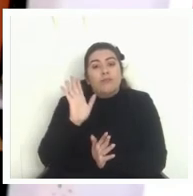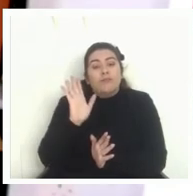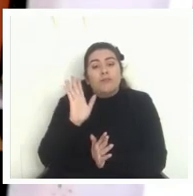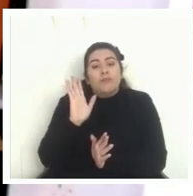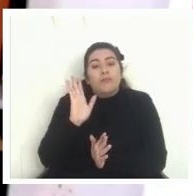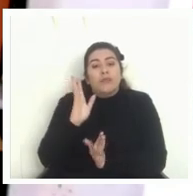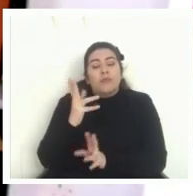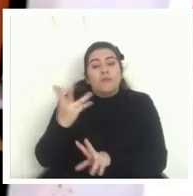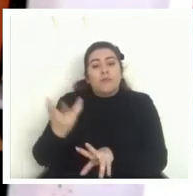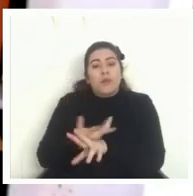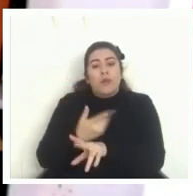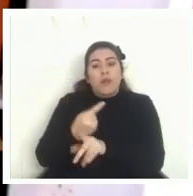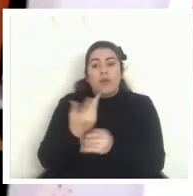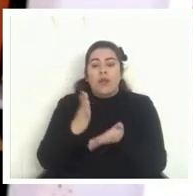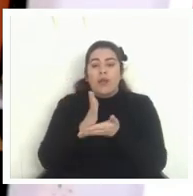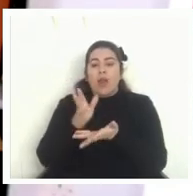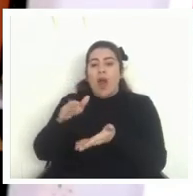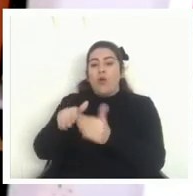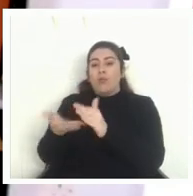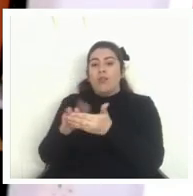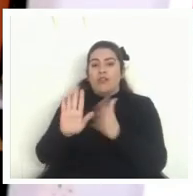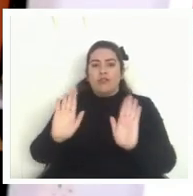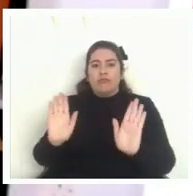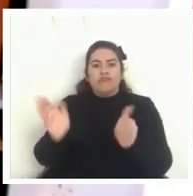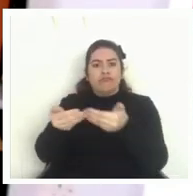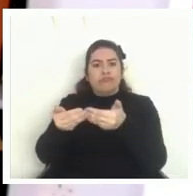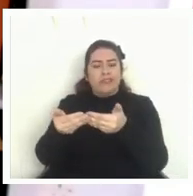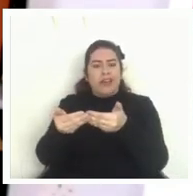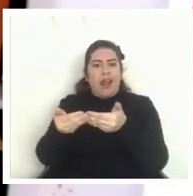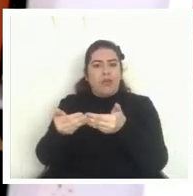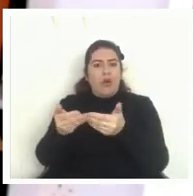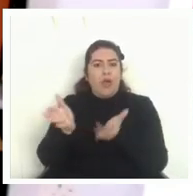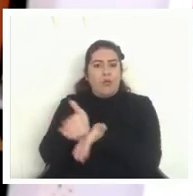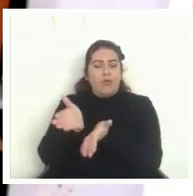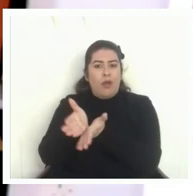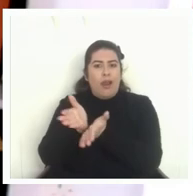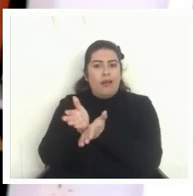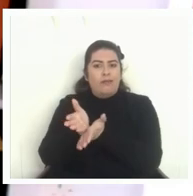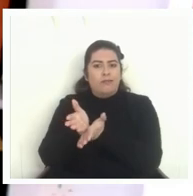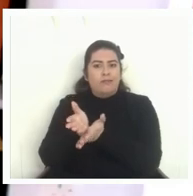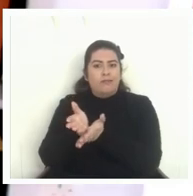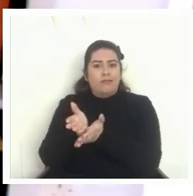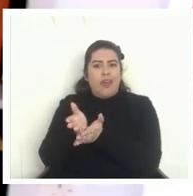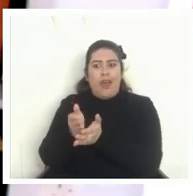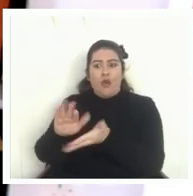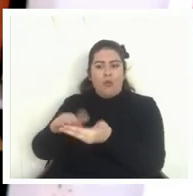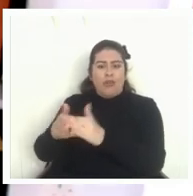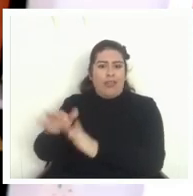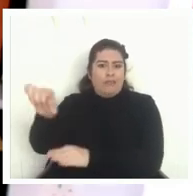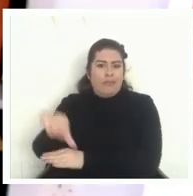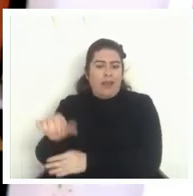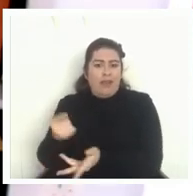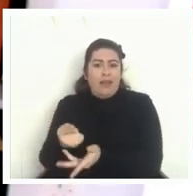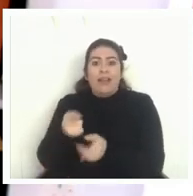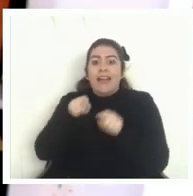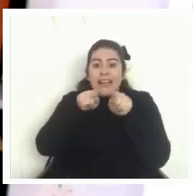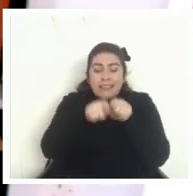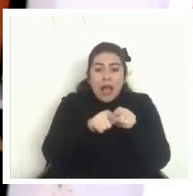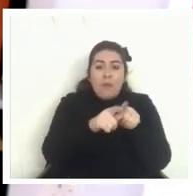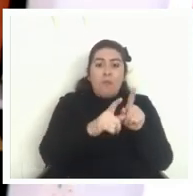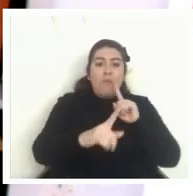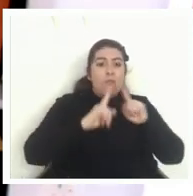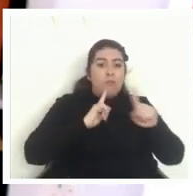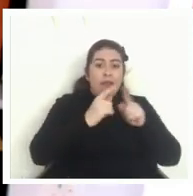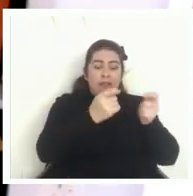ejemplo cerrar una escuela así que creo que podríamos pensar cómo utilizar estas pruebas para